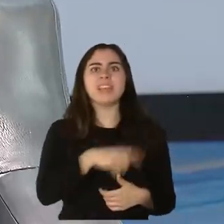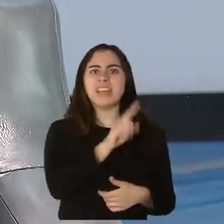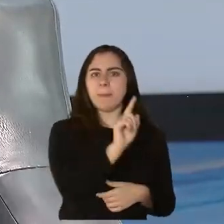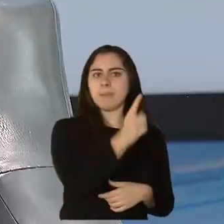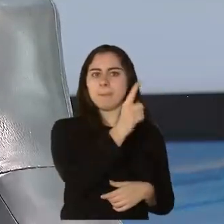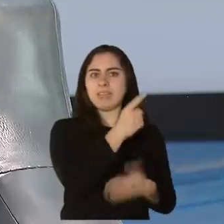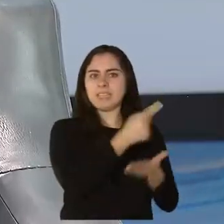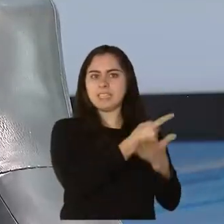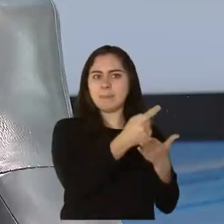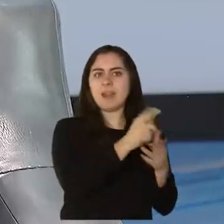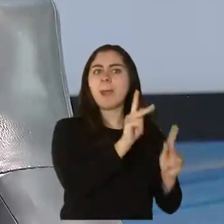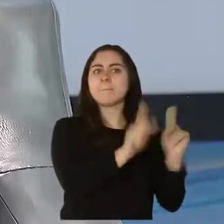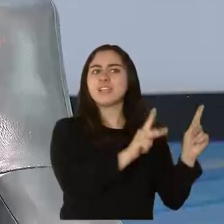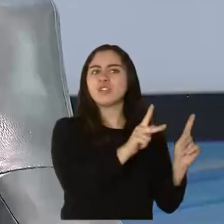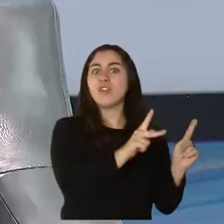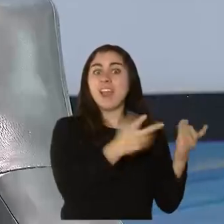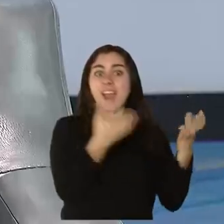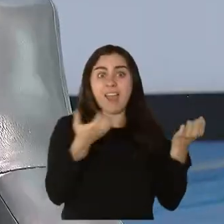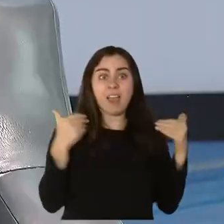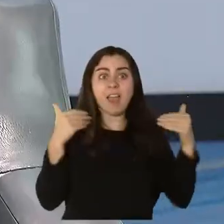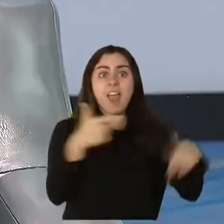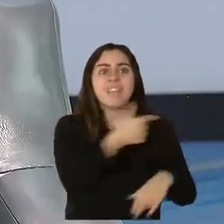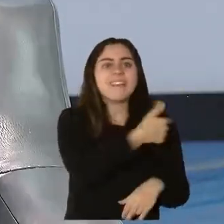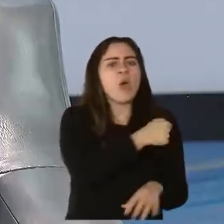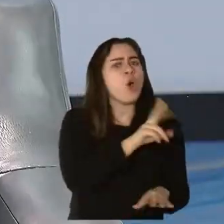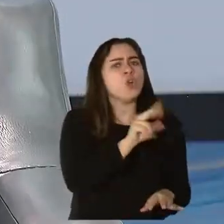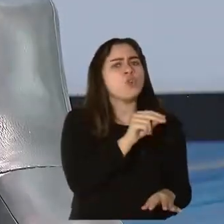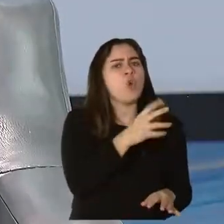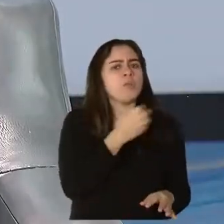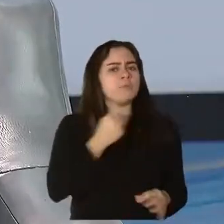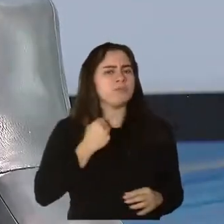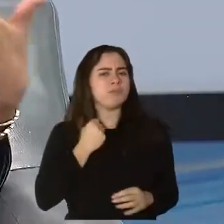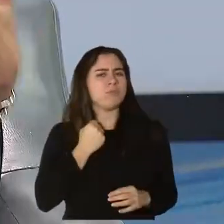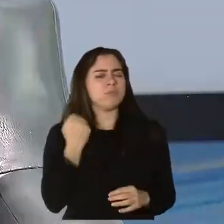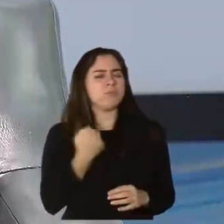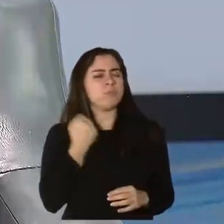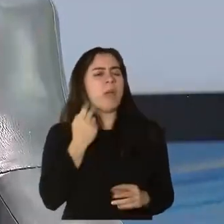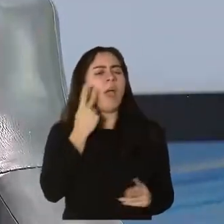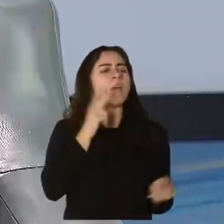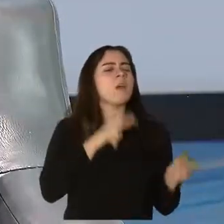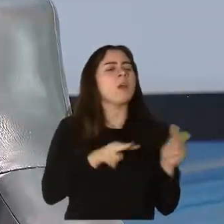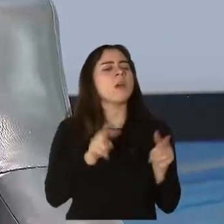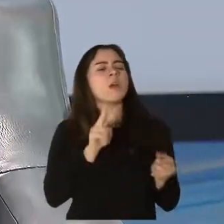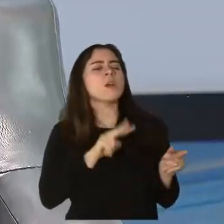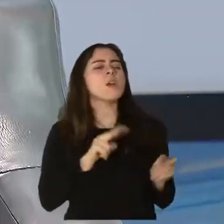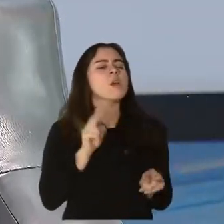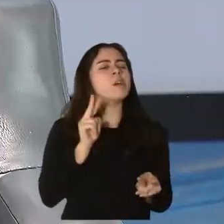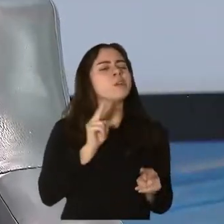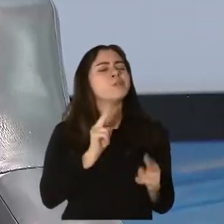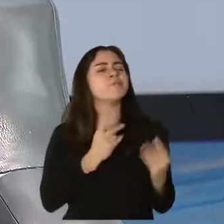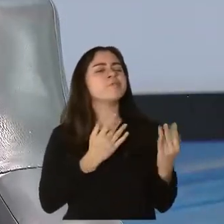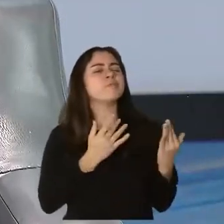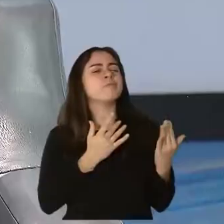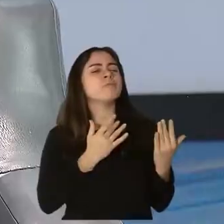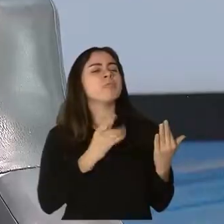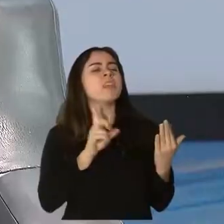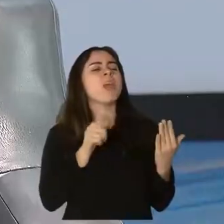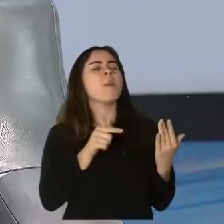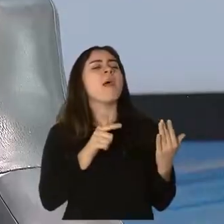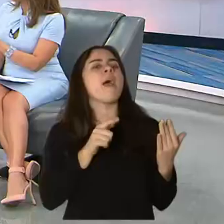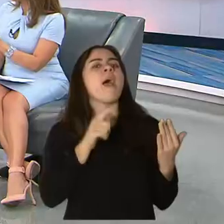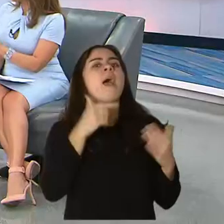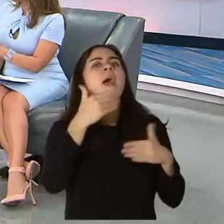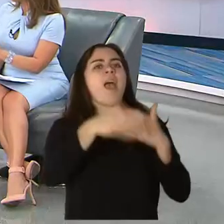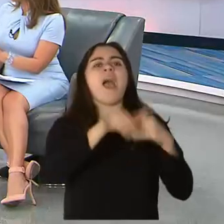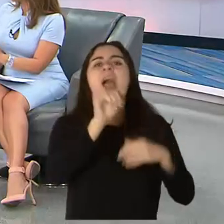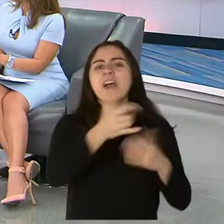semana, decidió esperar, y ahora han cambiado de opinión y quieren vacunarse. Eso todavía estamos con la cola de los profesionales de la salud.